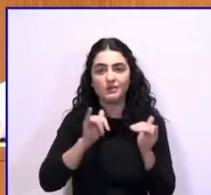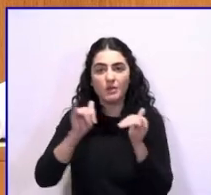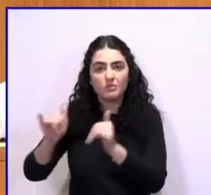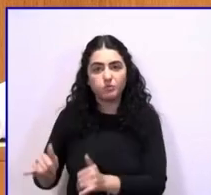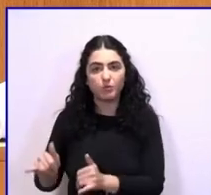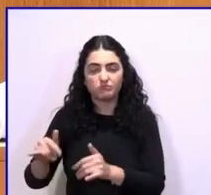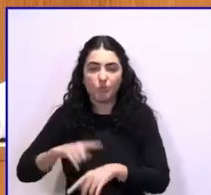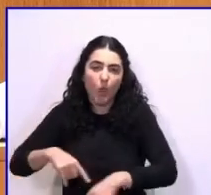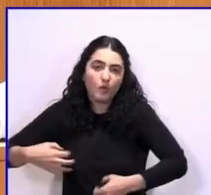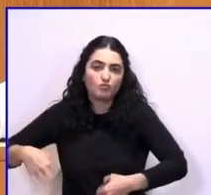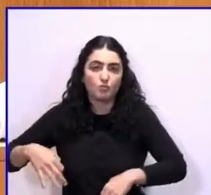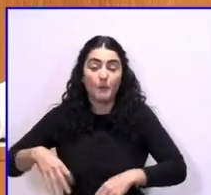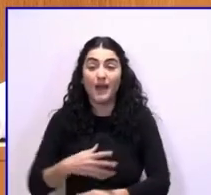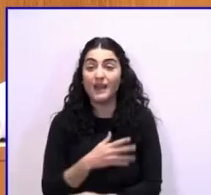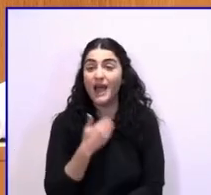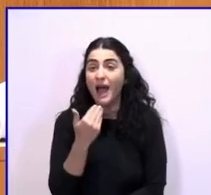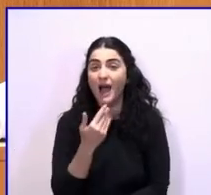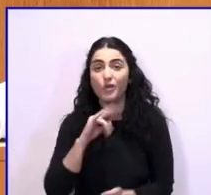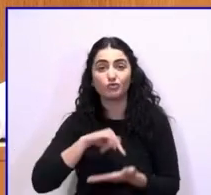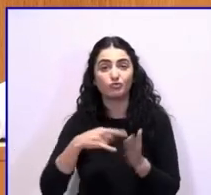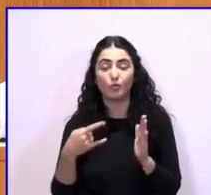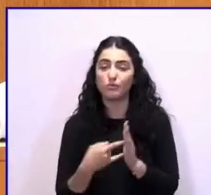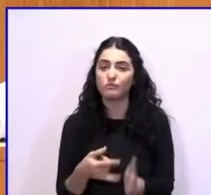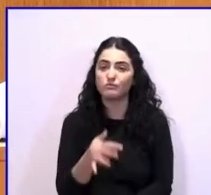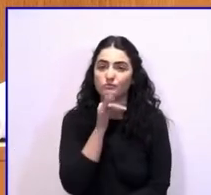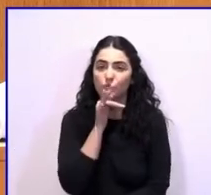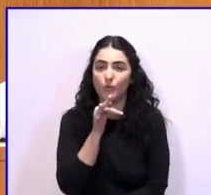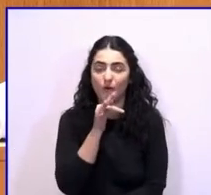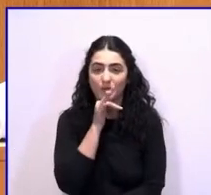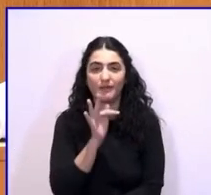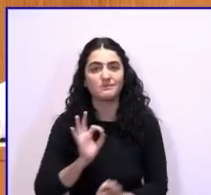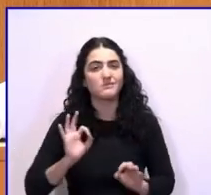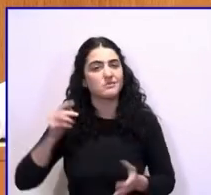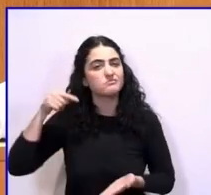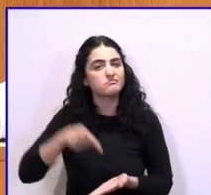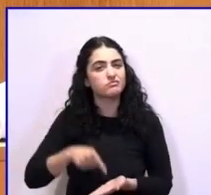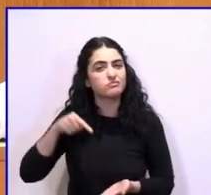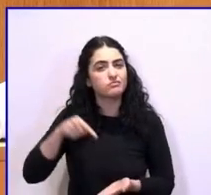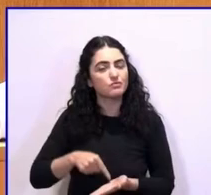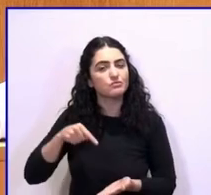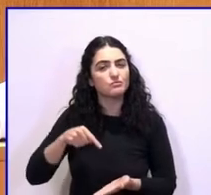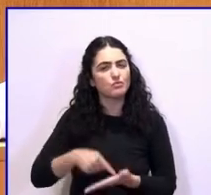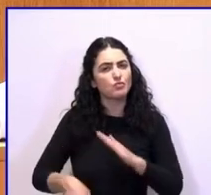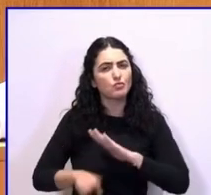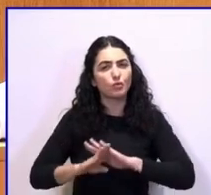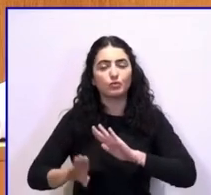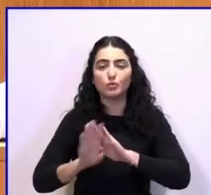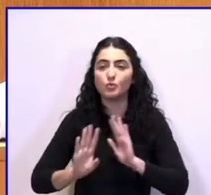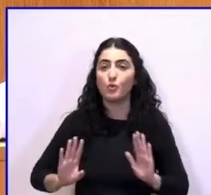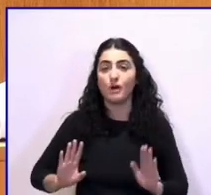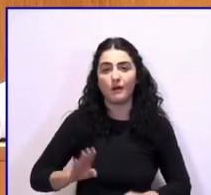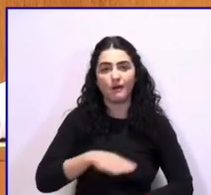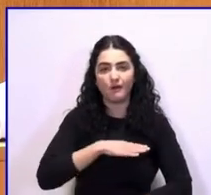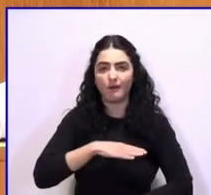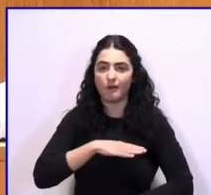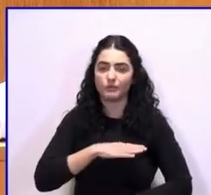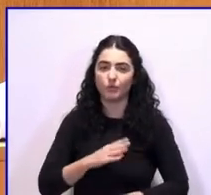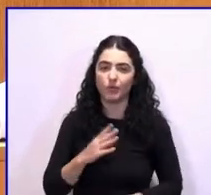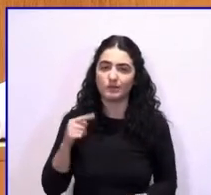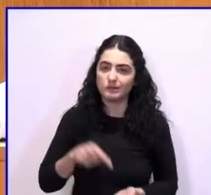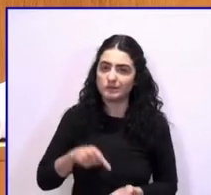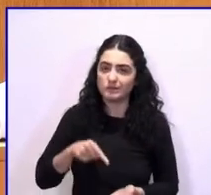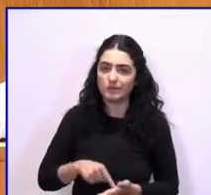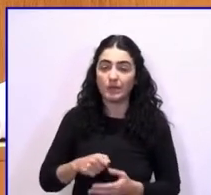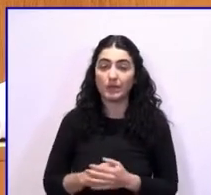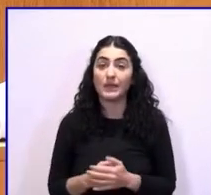Es algo que todavía no se ha solucionado y que se sigue reivindicado por parte de los estudiantes. El